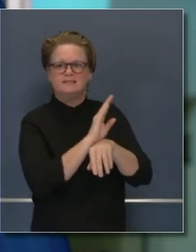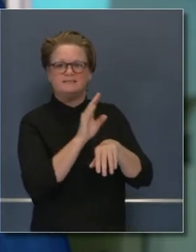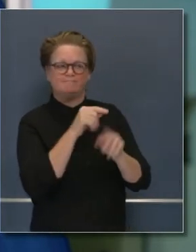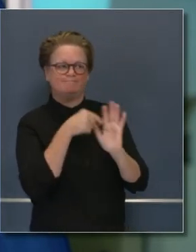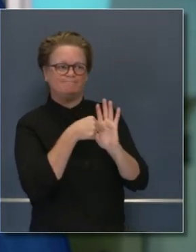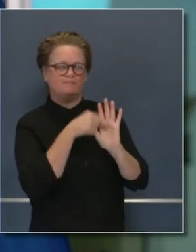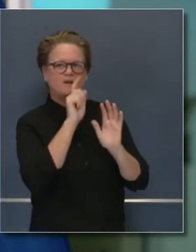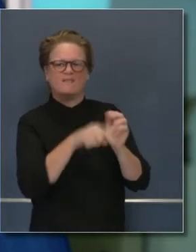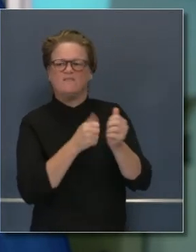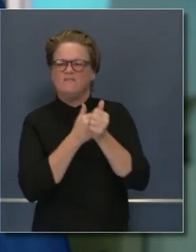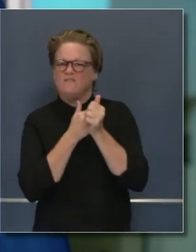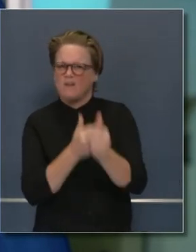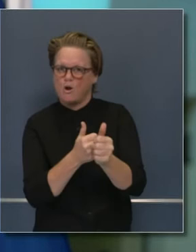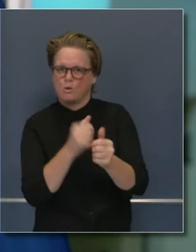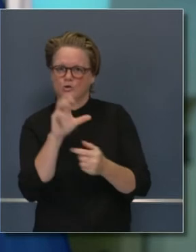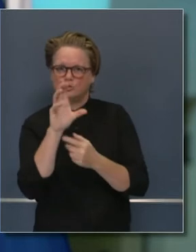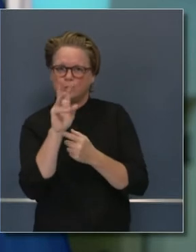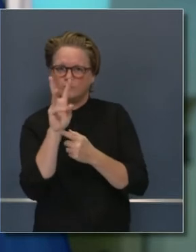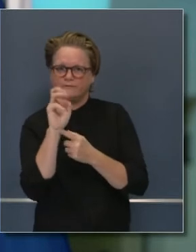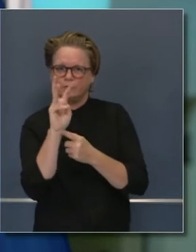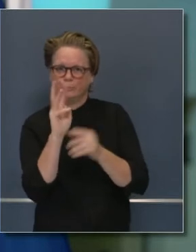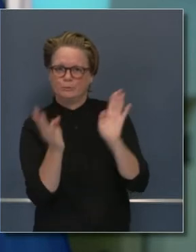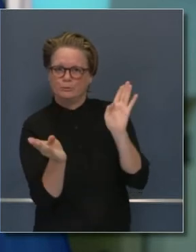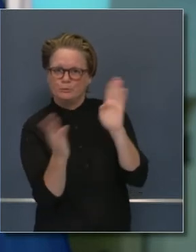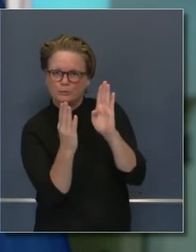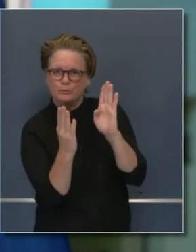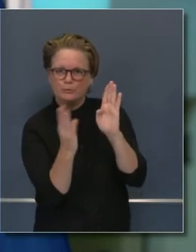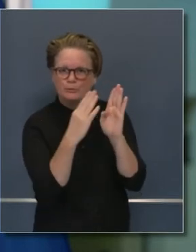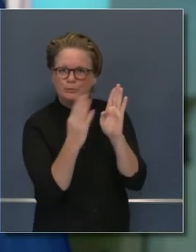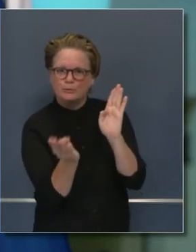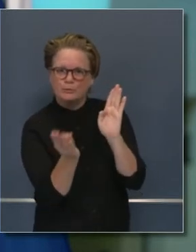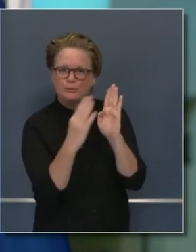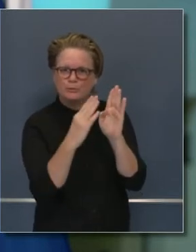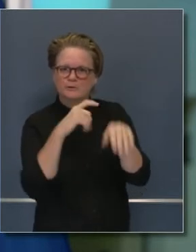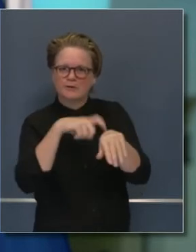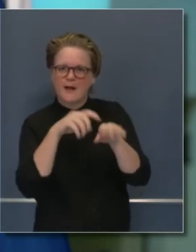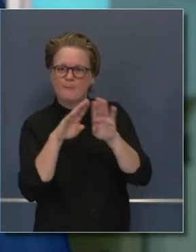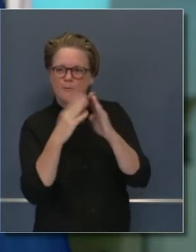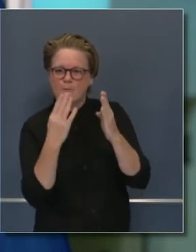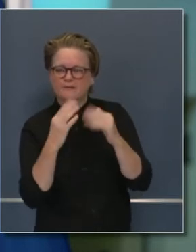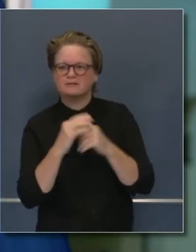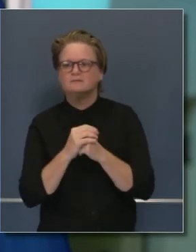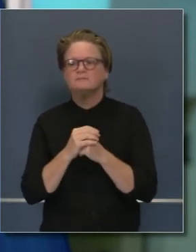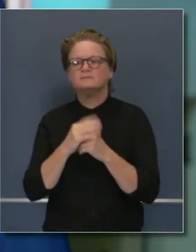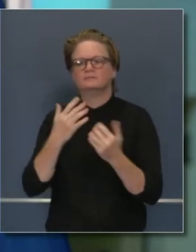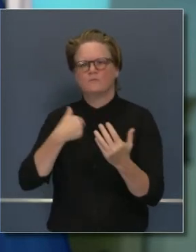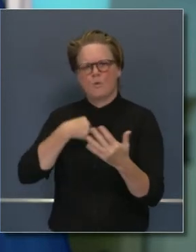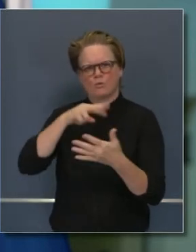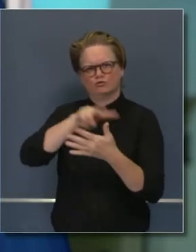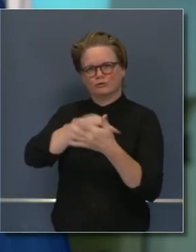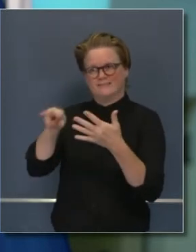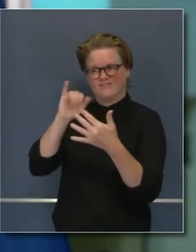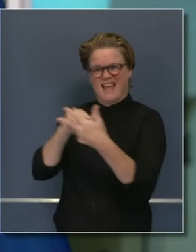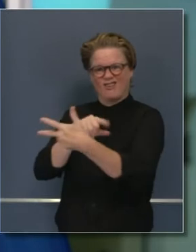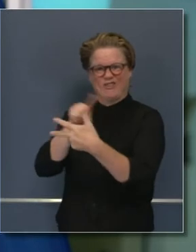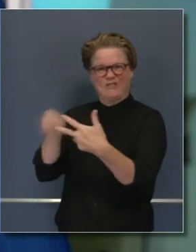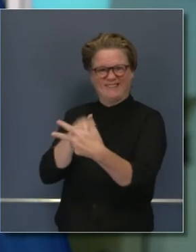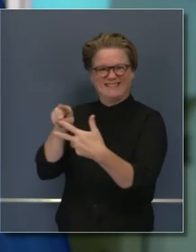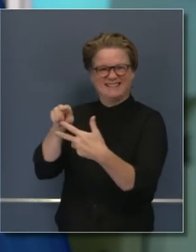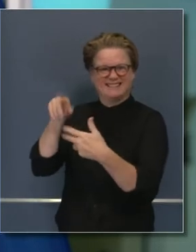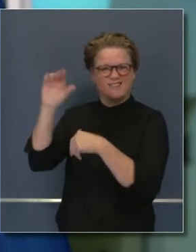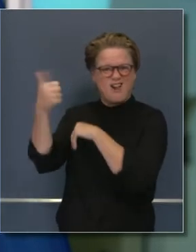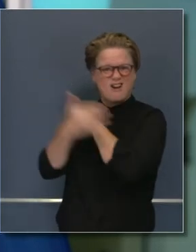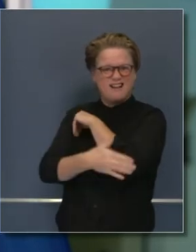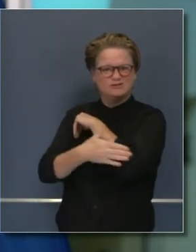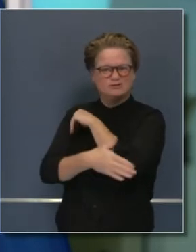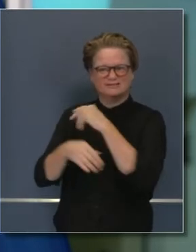realmente los datos lo apoyen y queremos que la información sea fidedigna para considerar estos estudios. También tenemos un